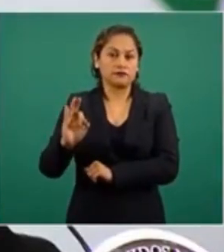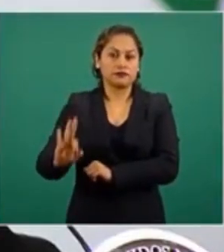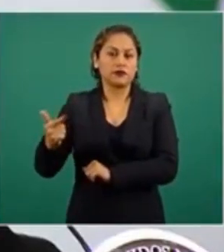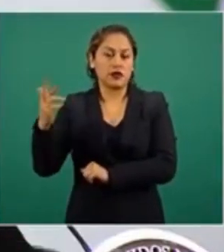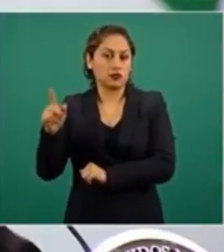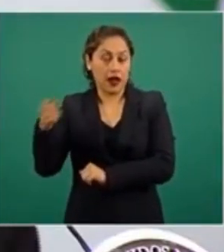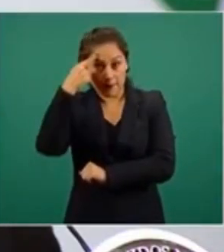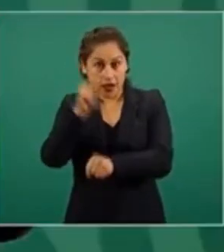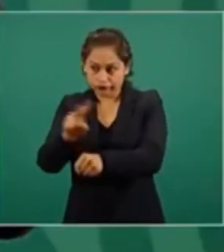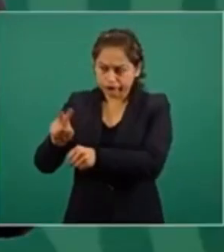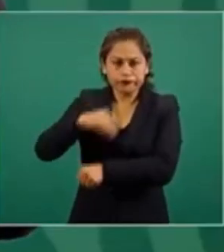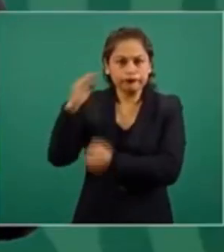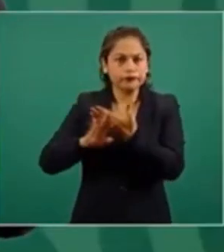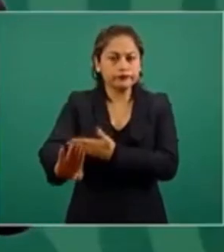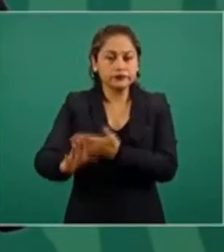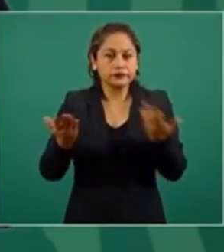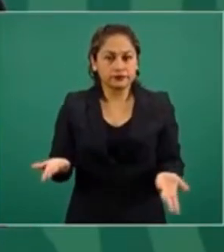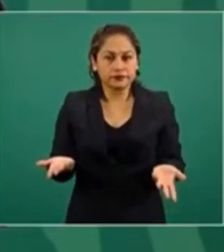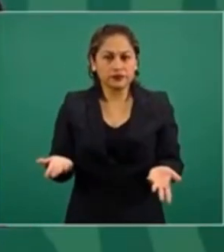¿Por qué?